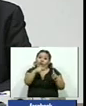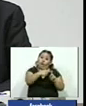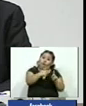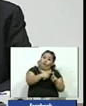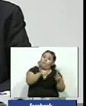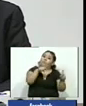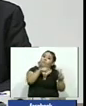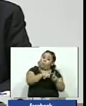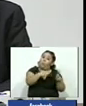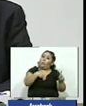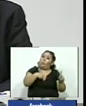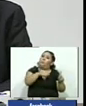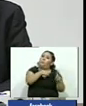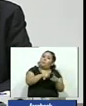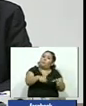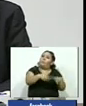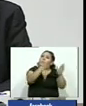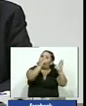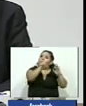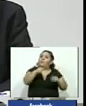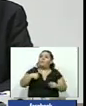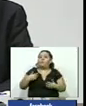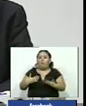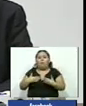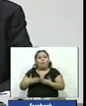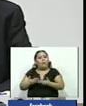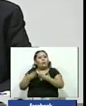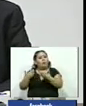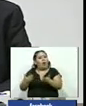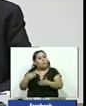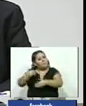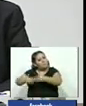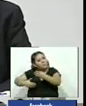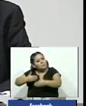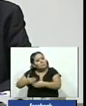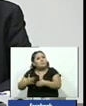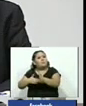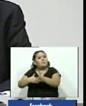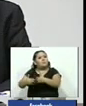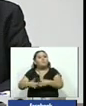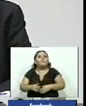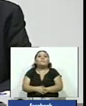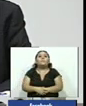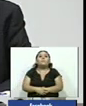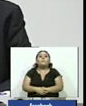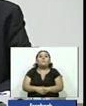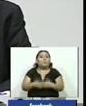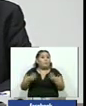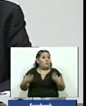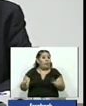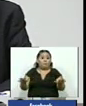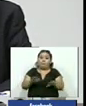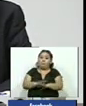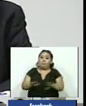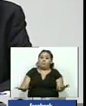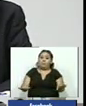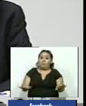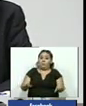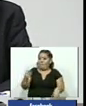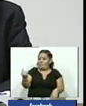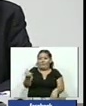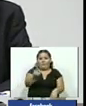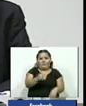pendientes y colaborando con las acciones administrativas que se han emprendido para finalizar a los